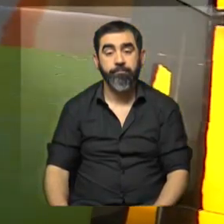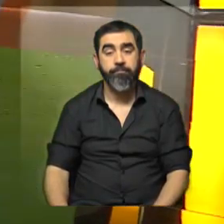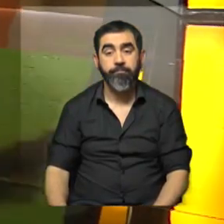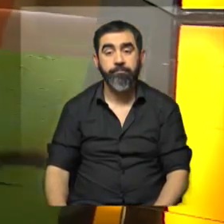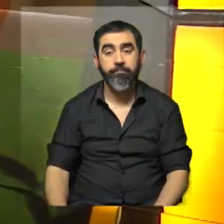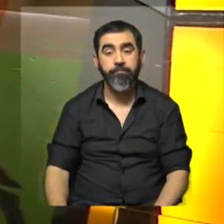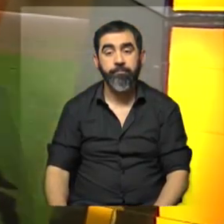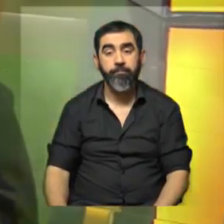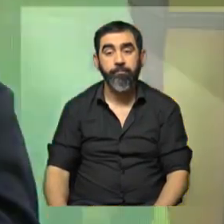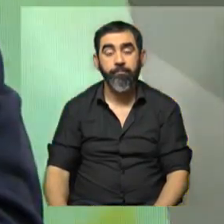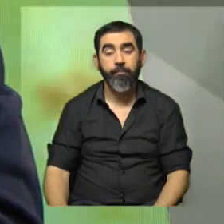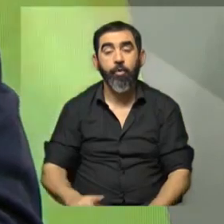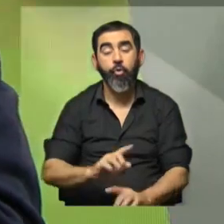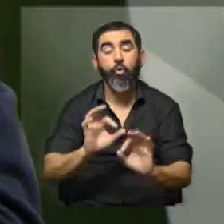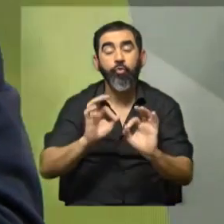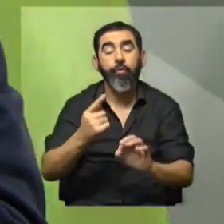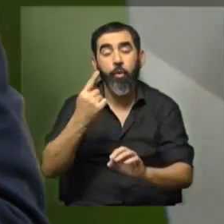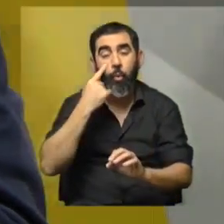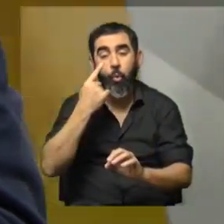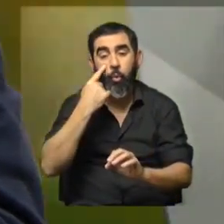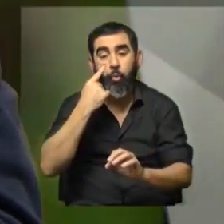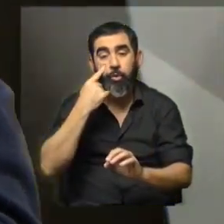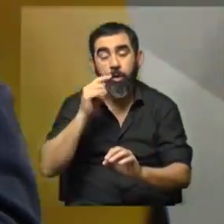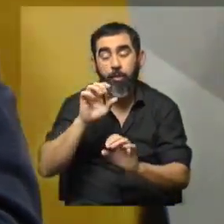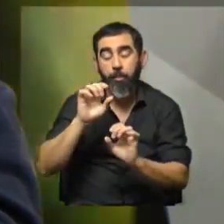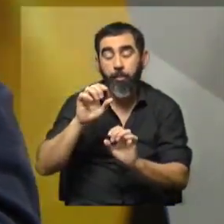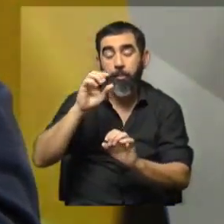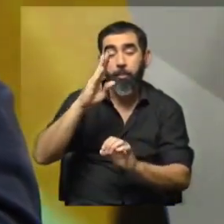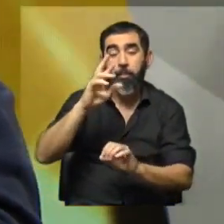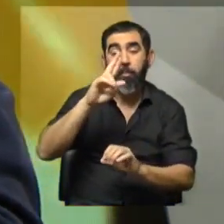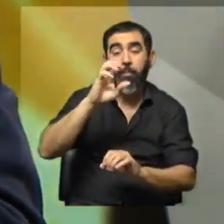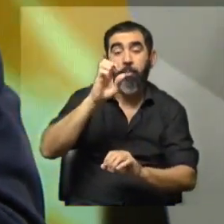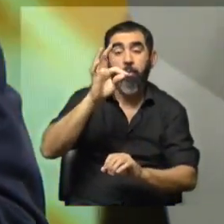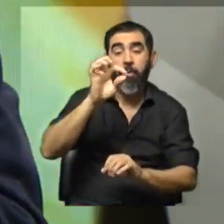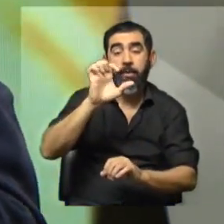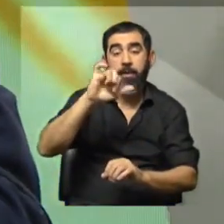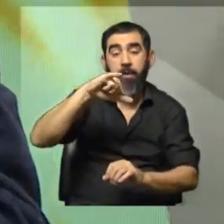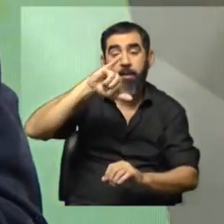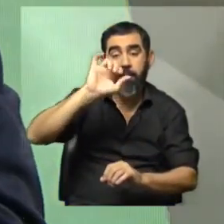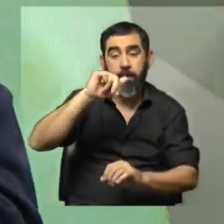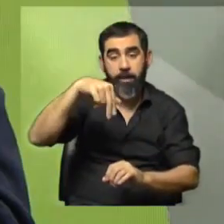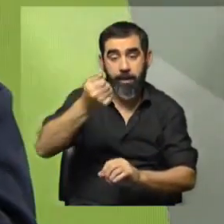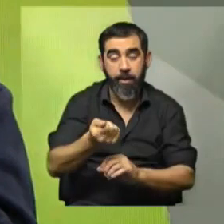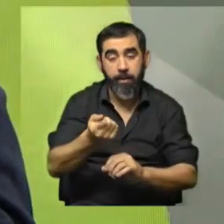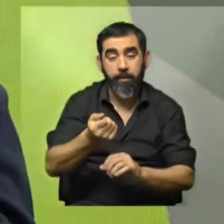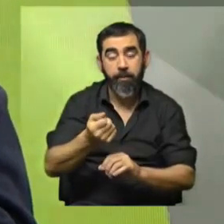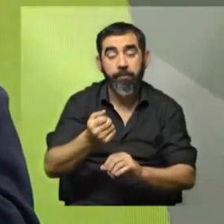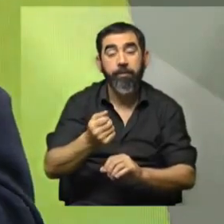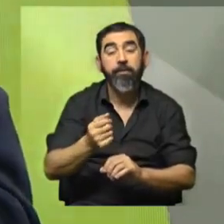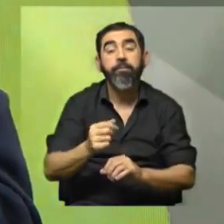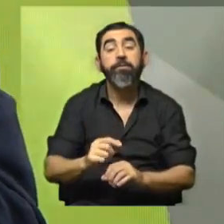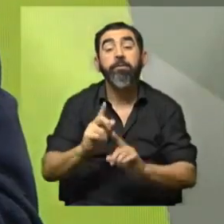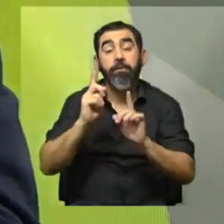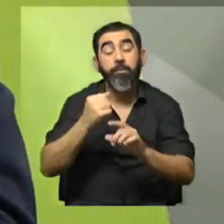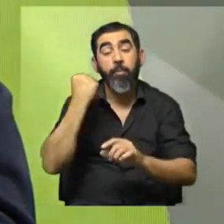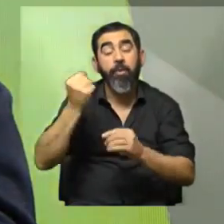No solo alcanza con conocer, en este caso, una proteína y cómo está constituida, sino, y es algo que ya hemos hablado en otros momentos en este año,